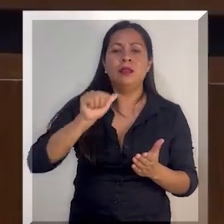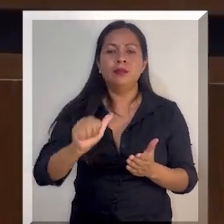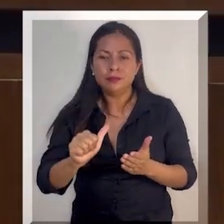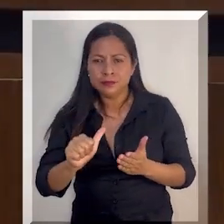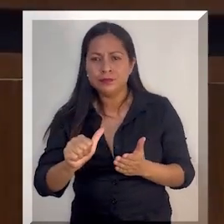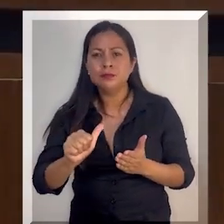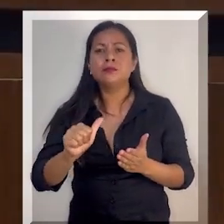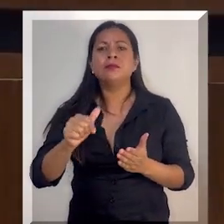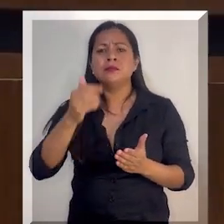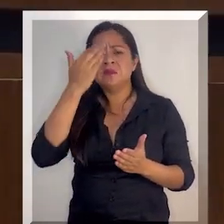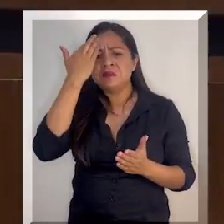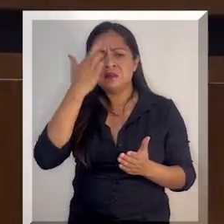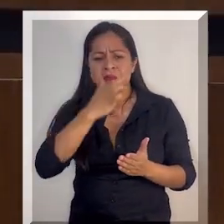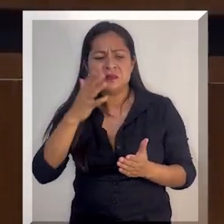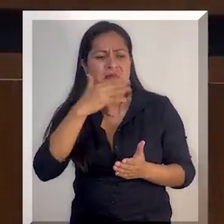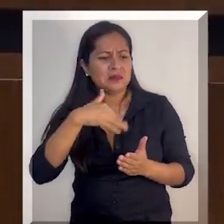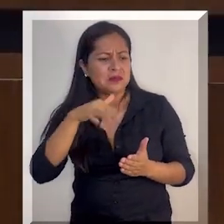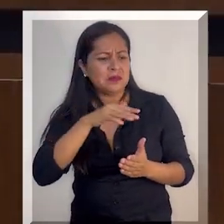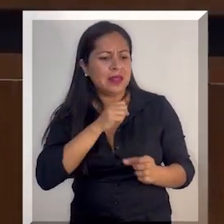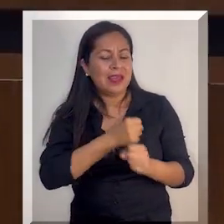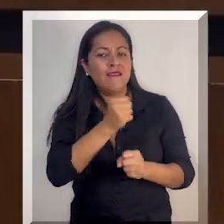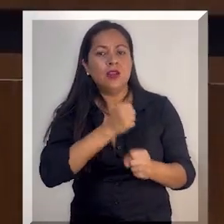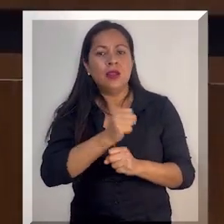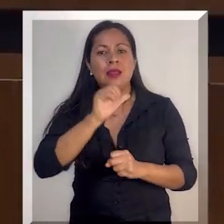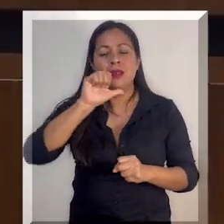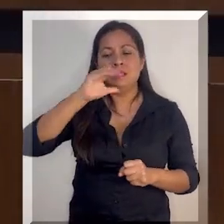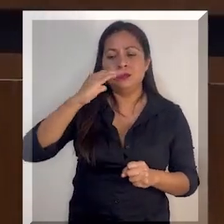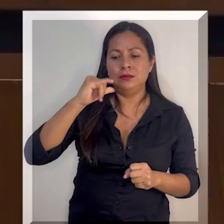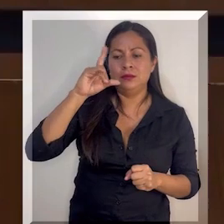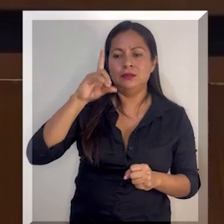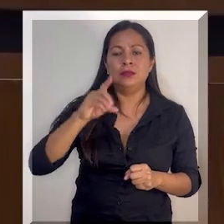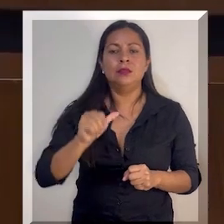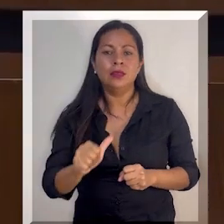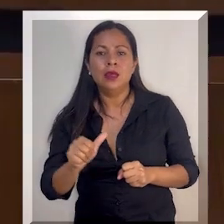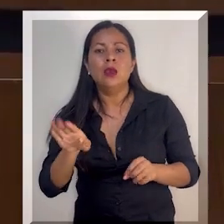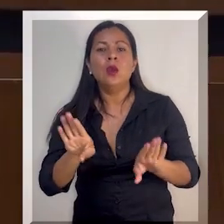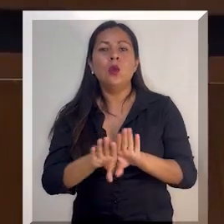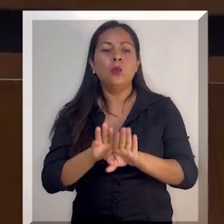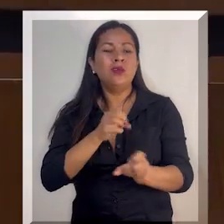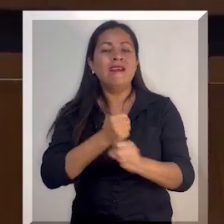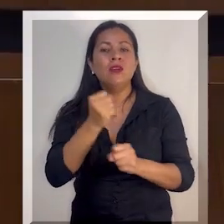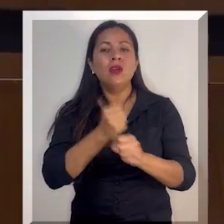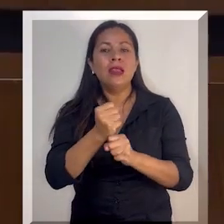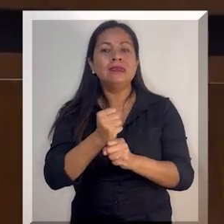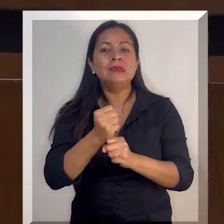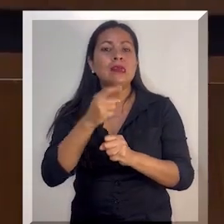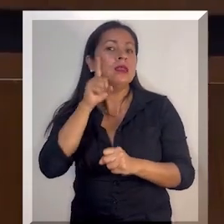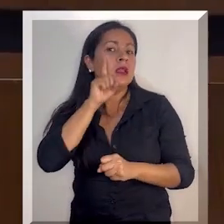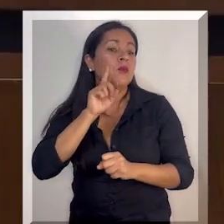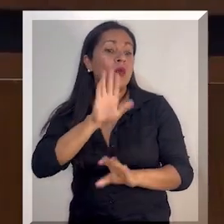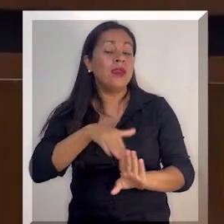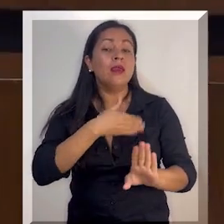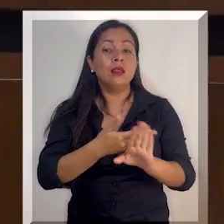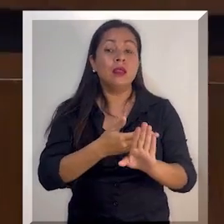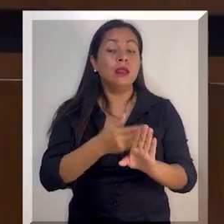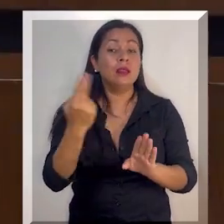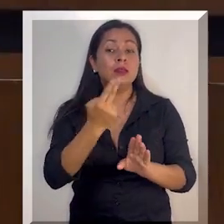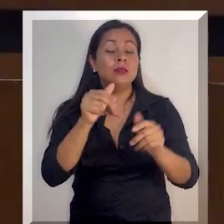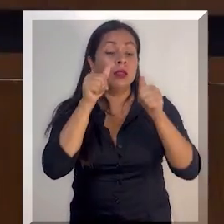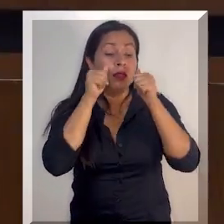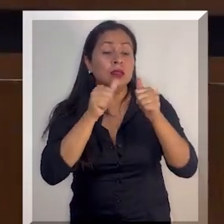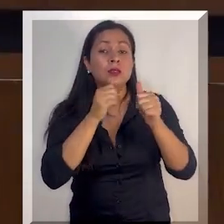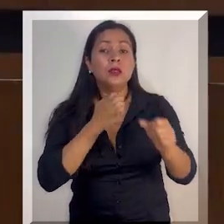busca reconocer la violencia ácida como un tipo de violencia de género que requiere la atención